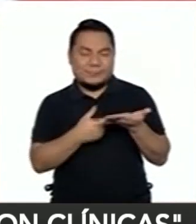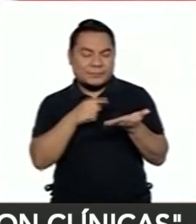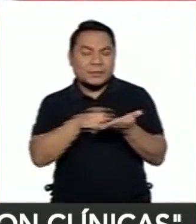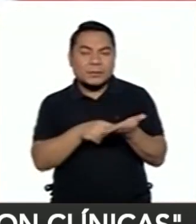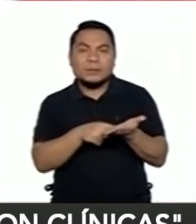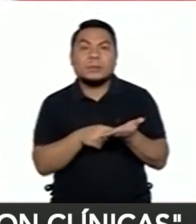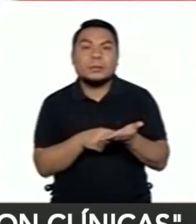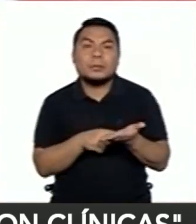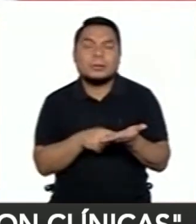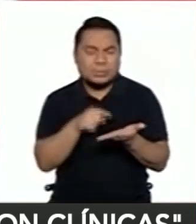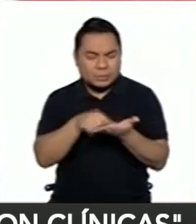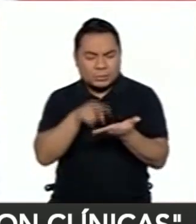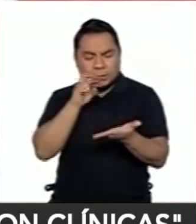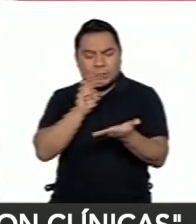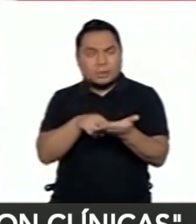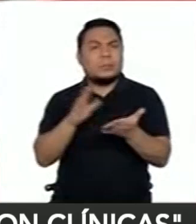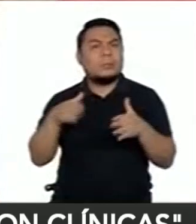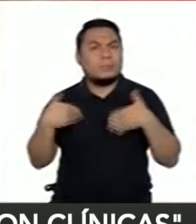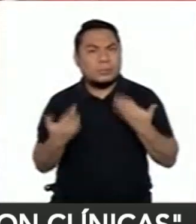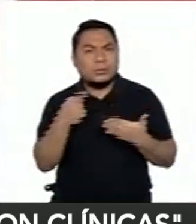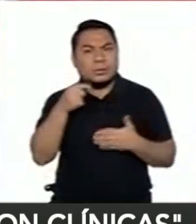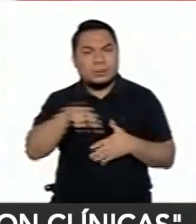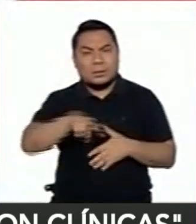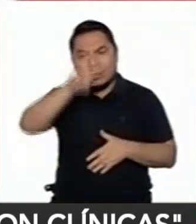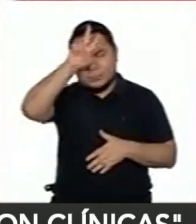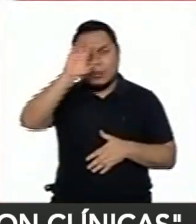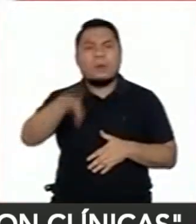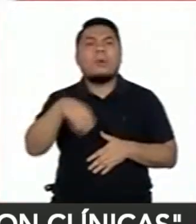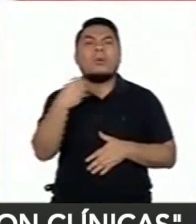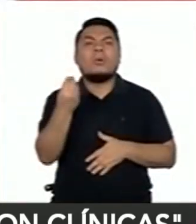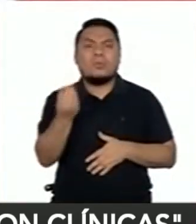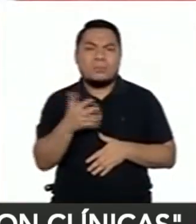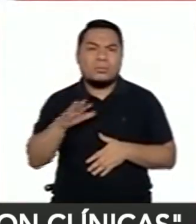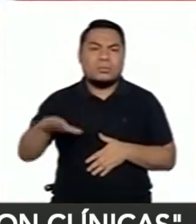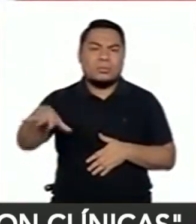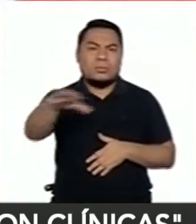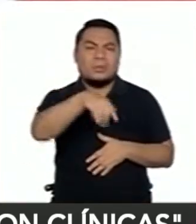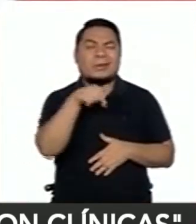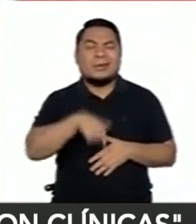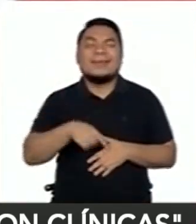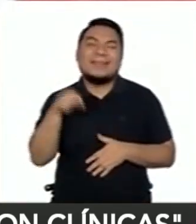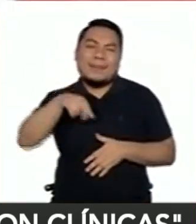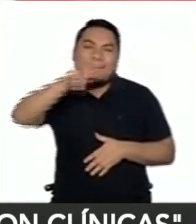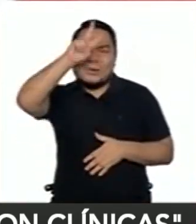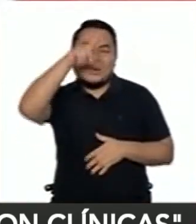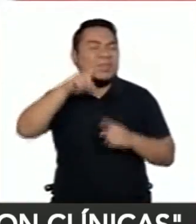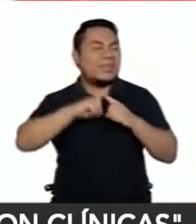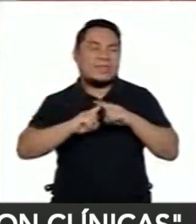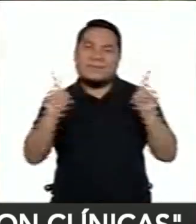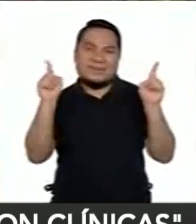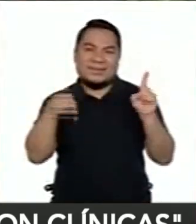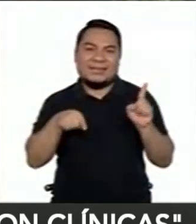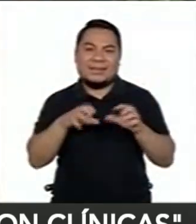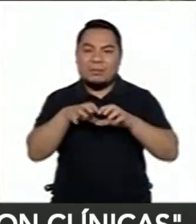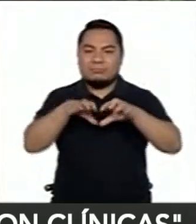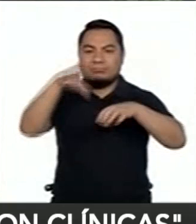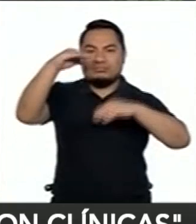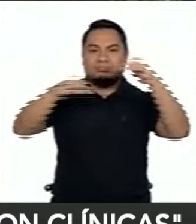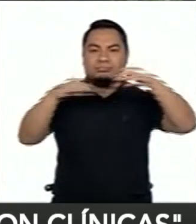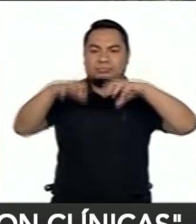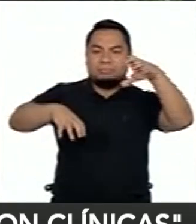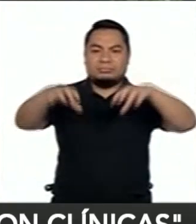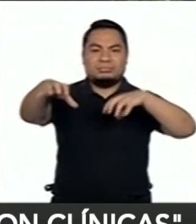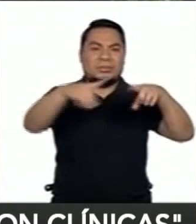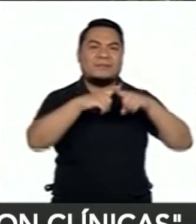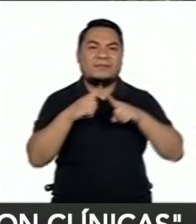donde podemos ver en el Perú cómo se ha distribuido, lo complejo que es nuestro país. Ustedes pueden apreciar